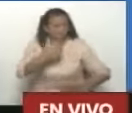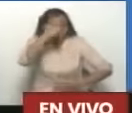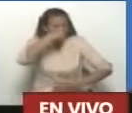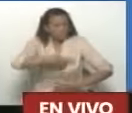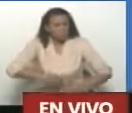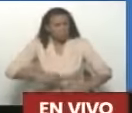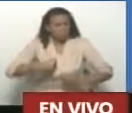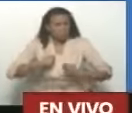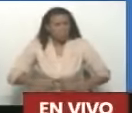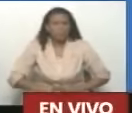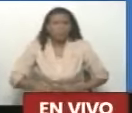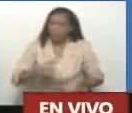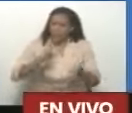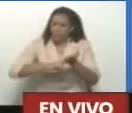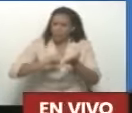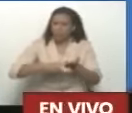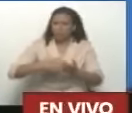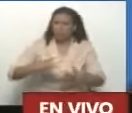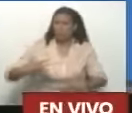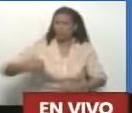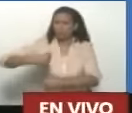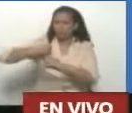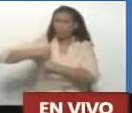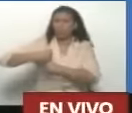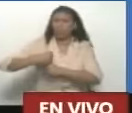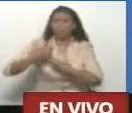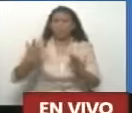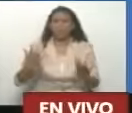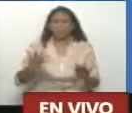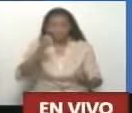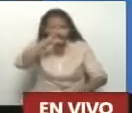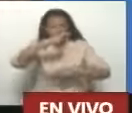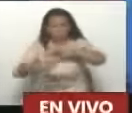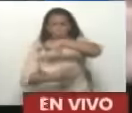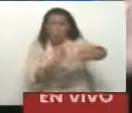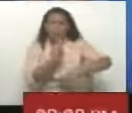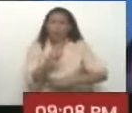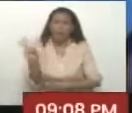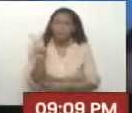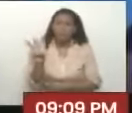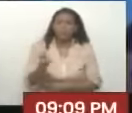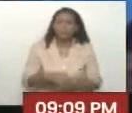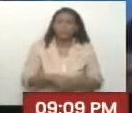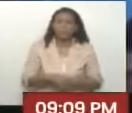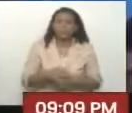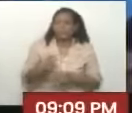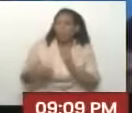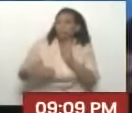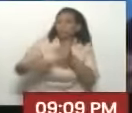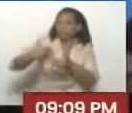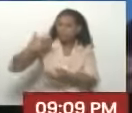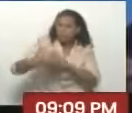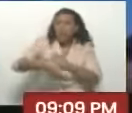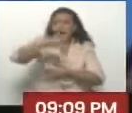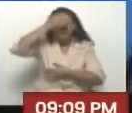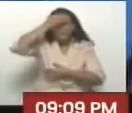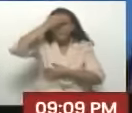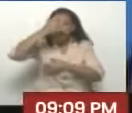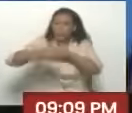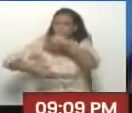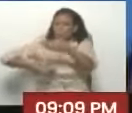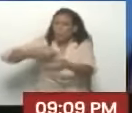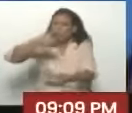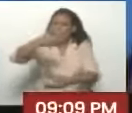un verdadero soldado patriota, revolucionario, bueno, que me he venido formando a lo largo de